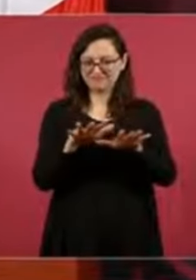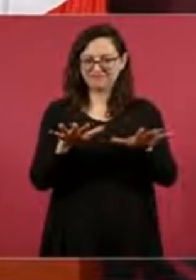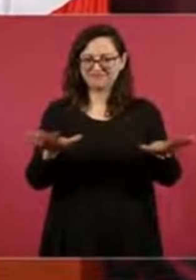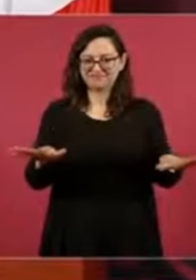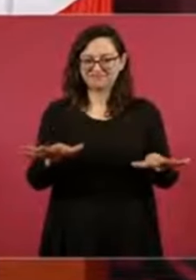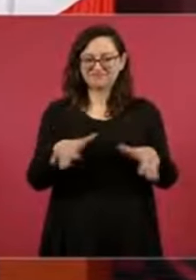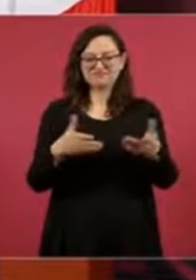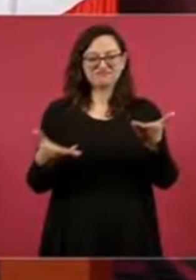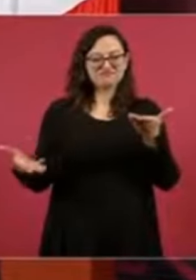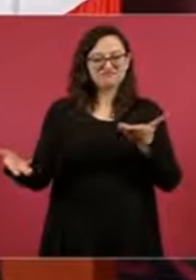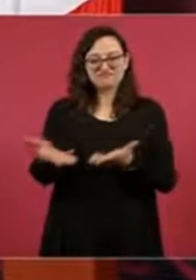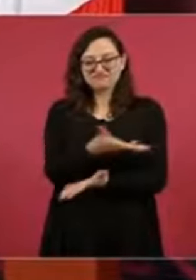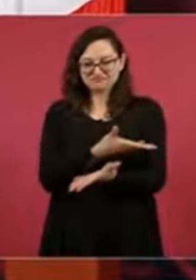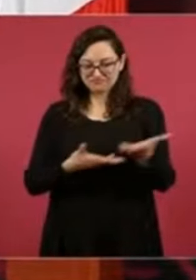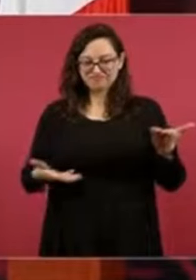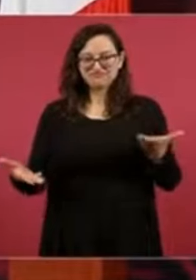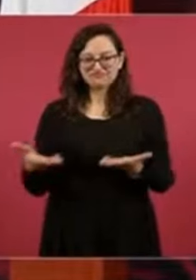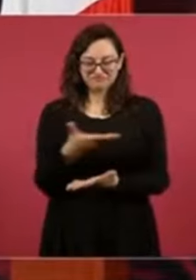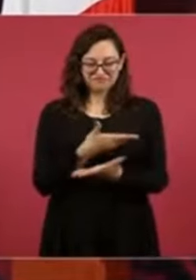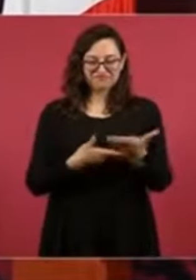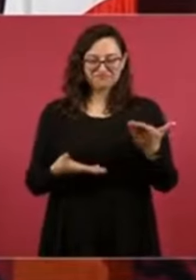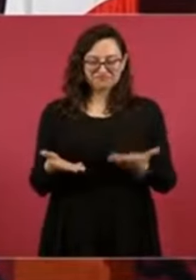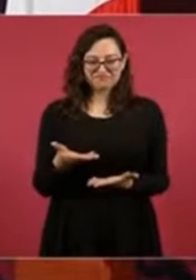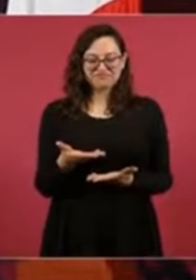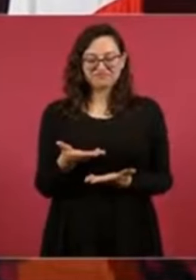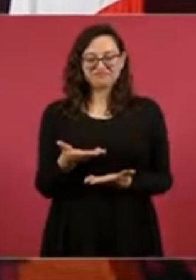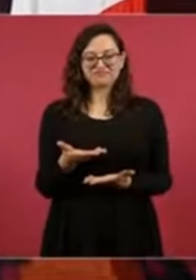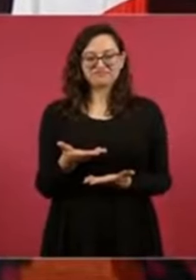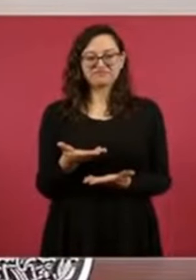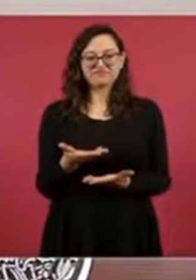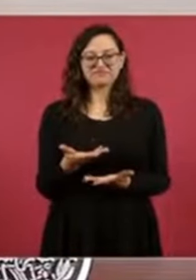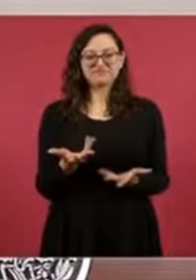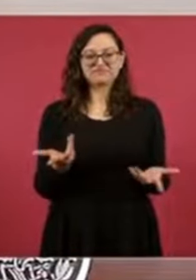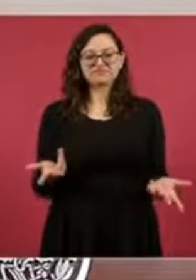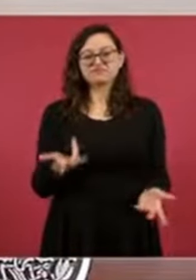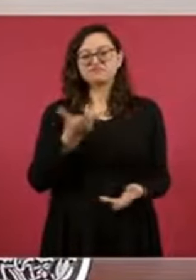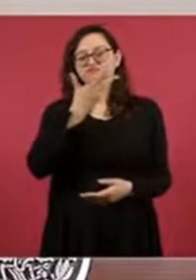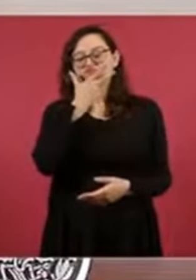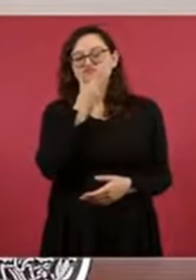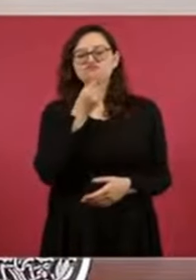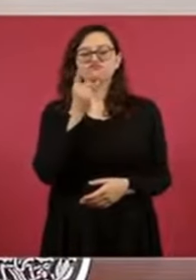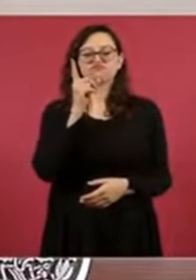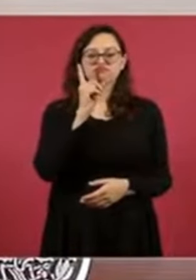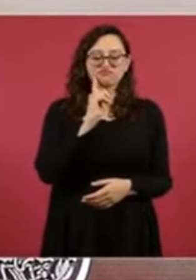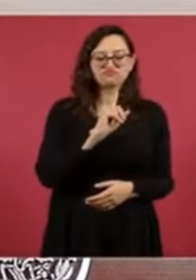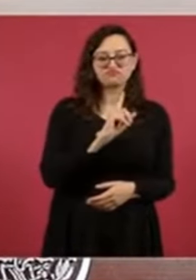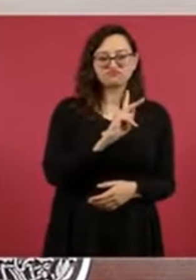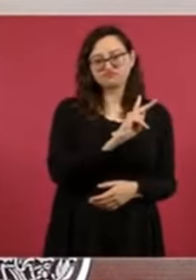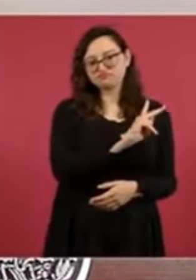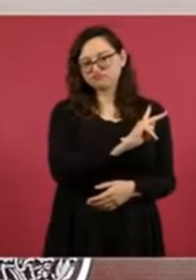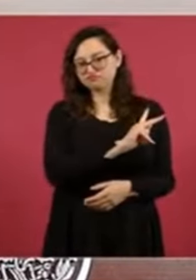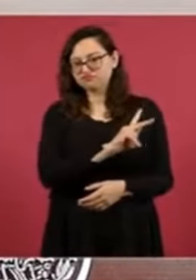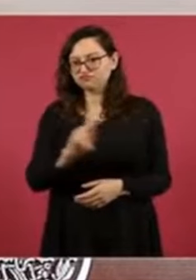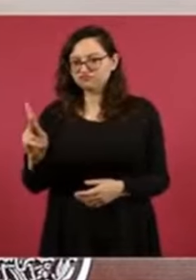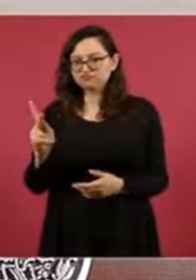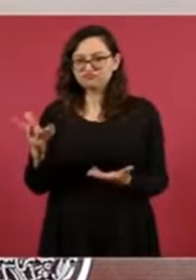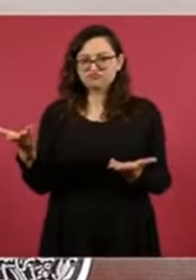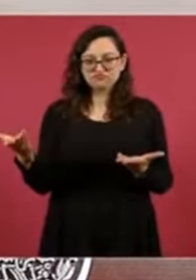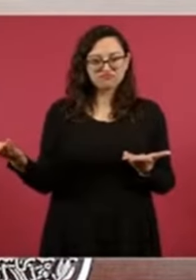este diálogo circular. Entre todas y todos ayudamos,